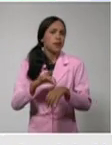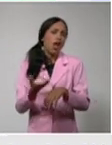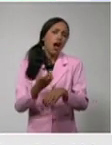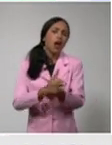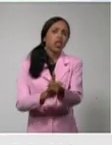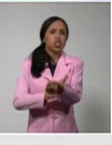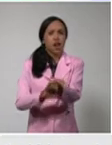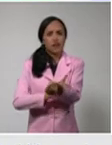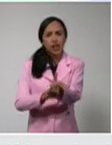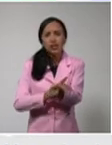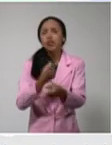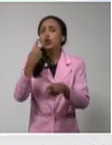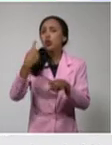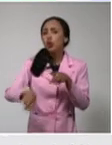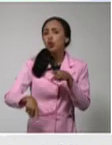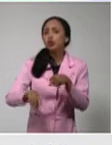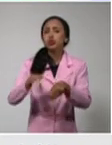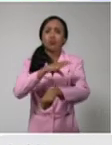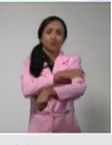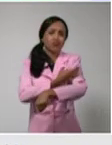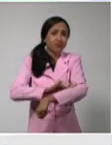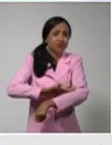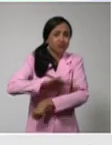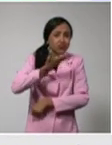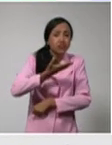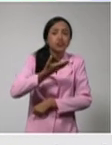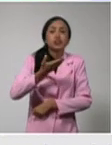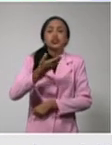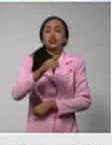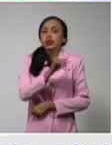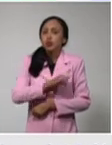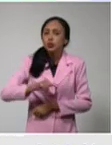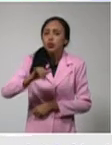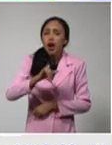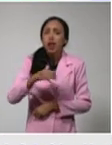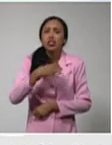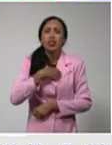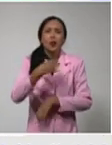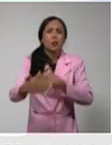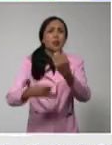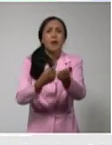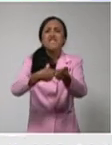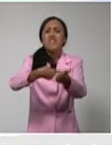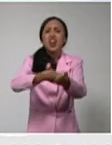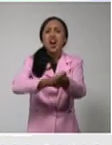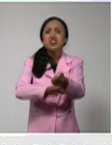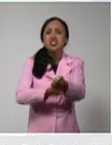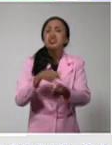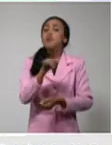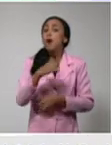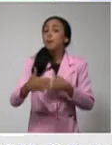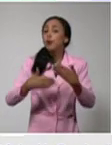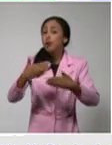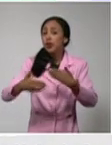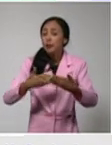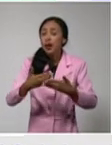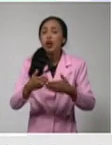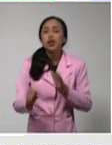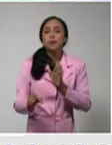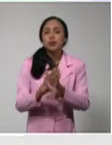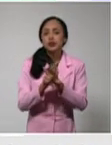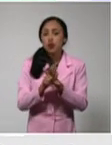hipertensión arterial y una insuficiencia venosa periférica que comenzó